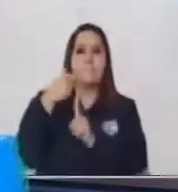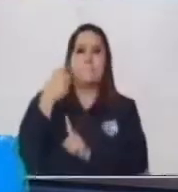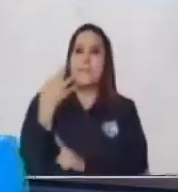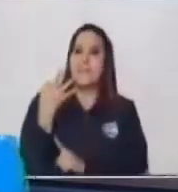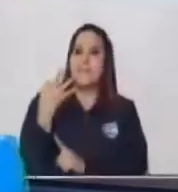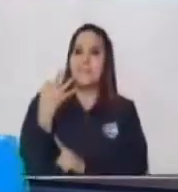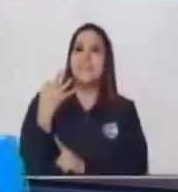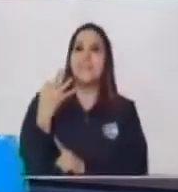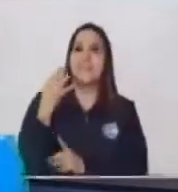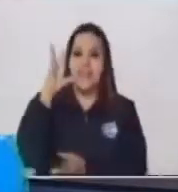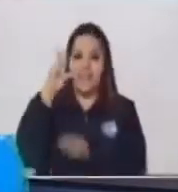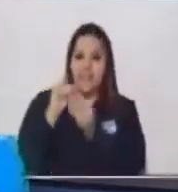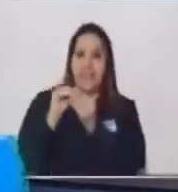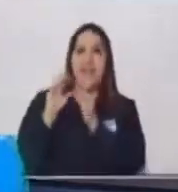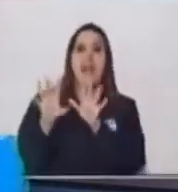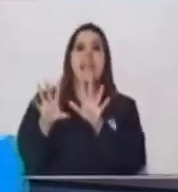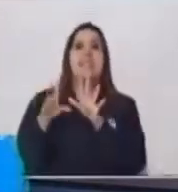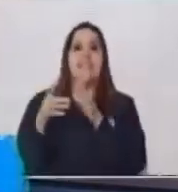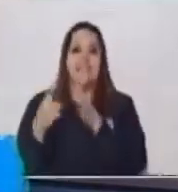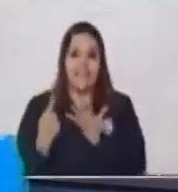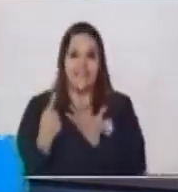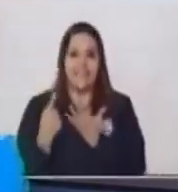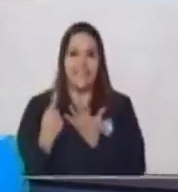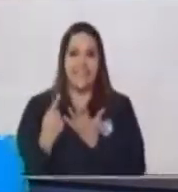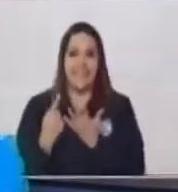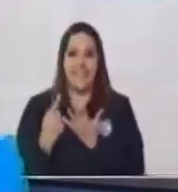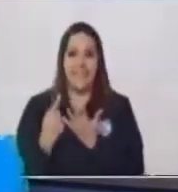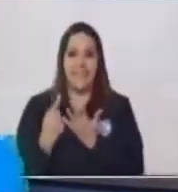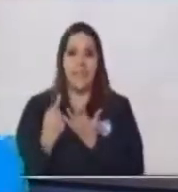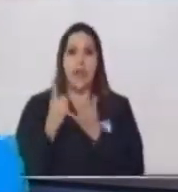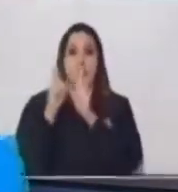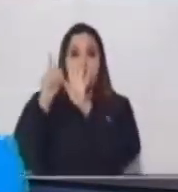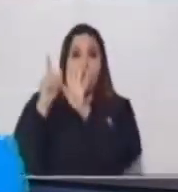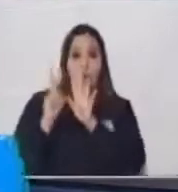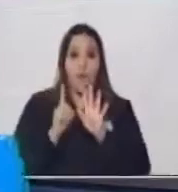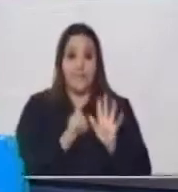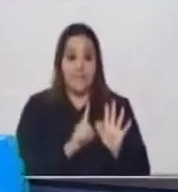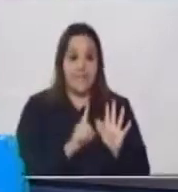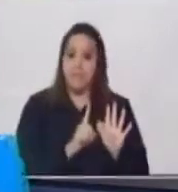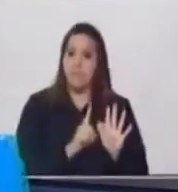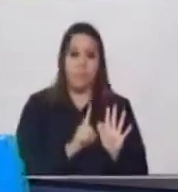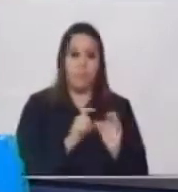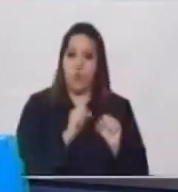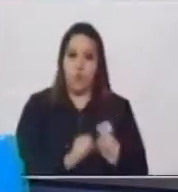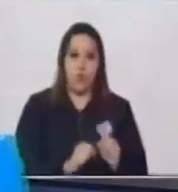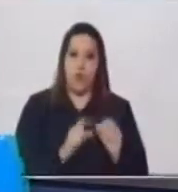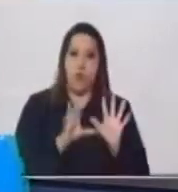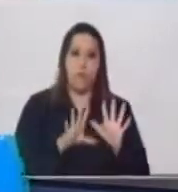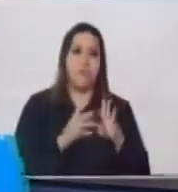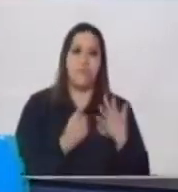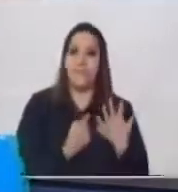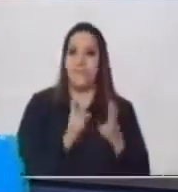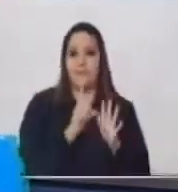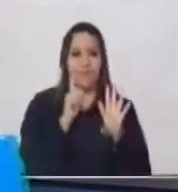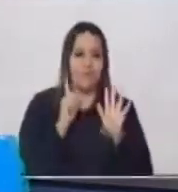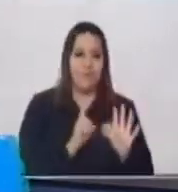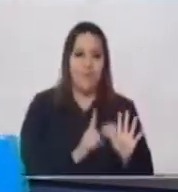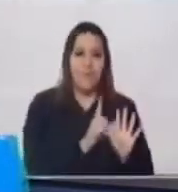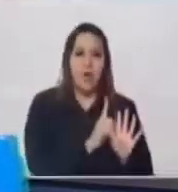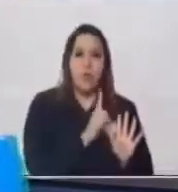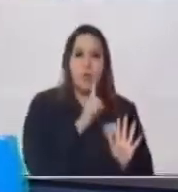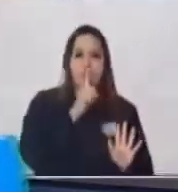16 Coloco el 6 Porque no puedo colocar 16 Y